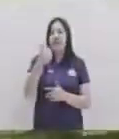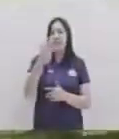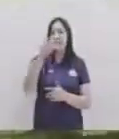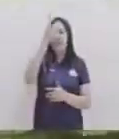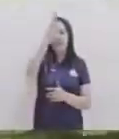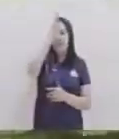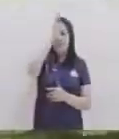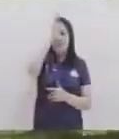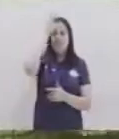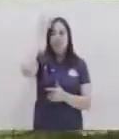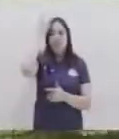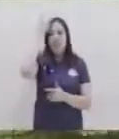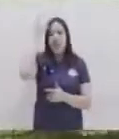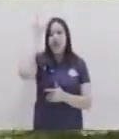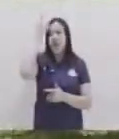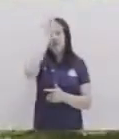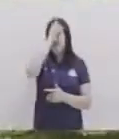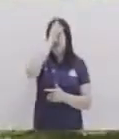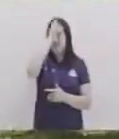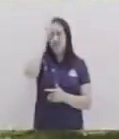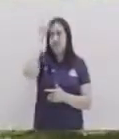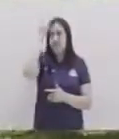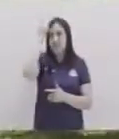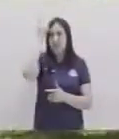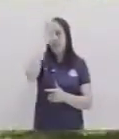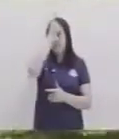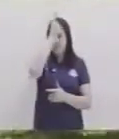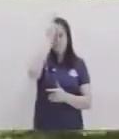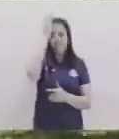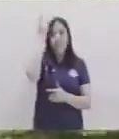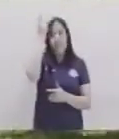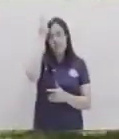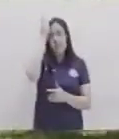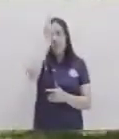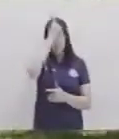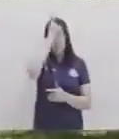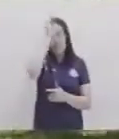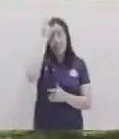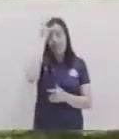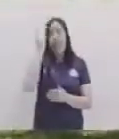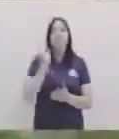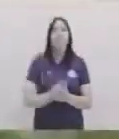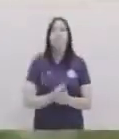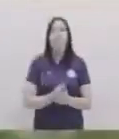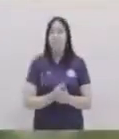izquierda a derecha una línea en movimiento tarea